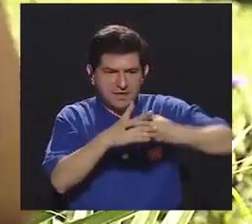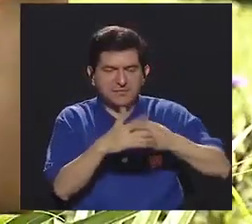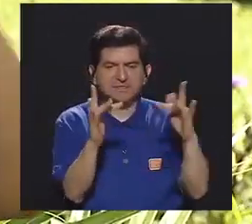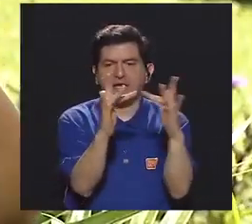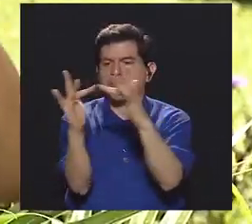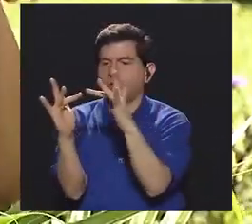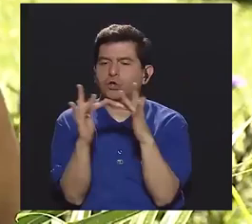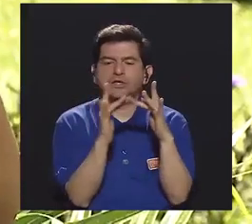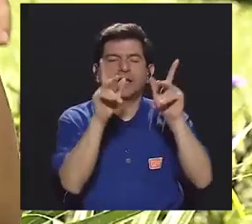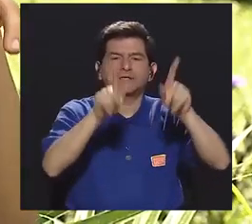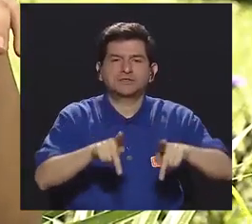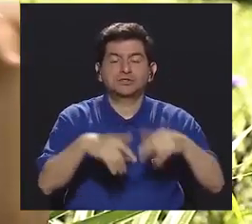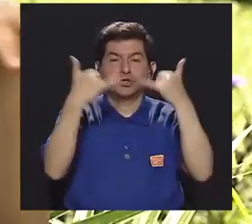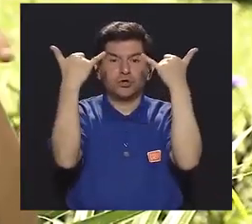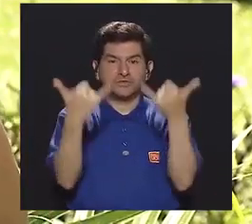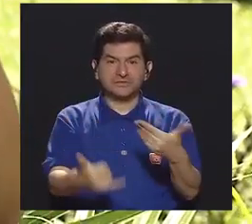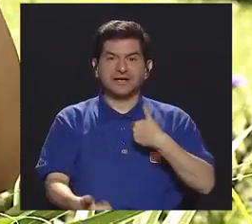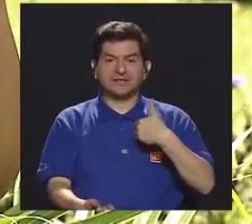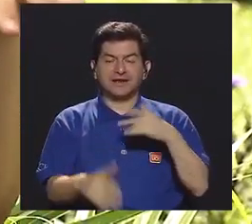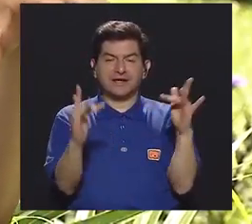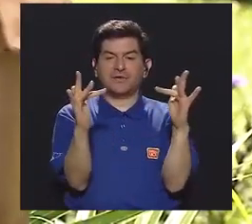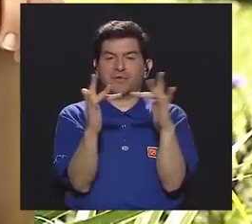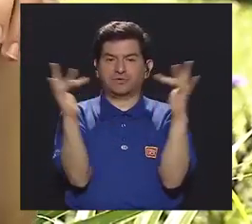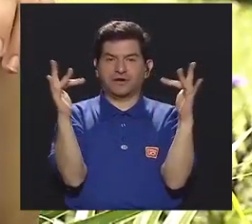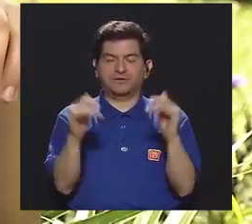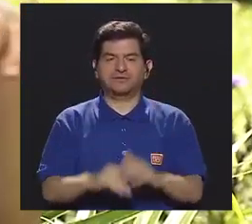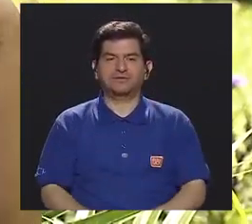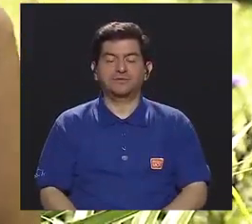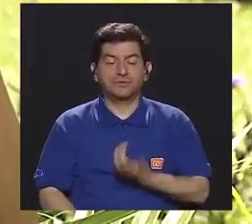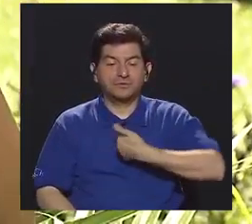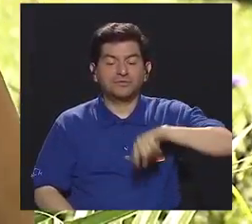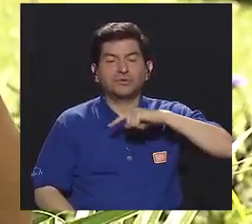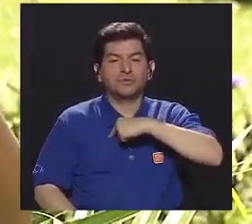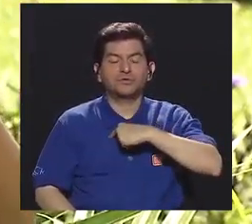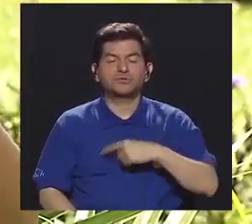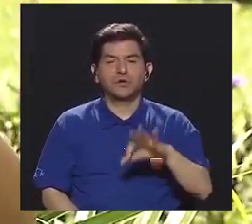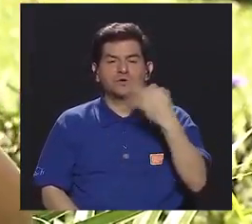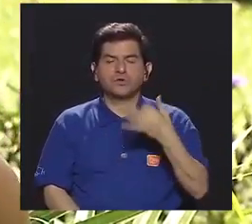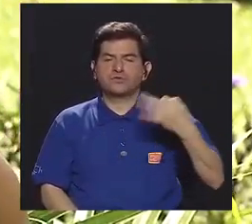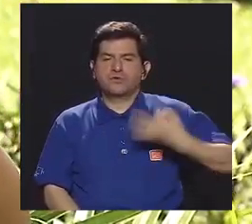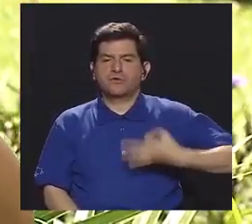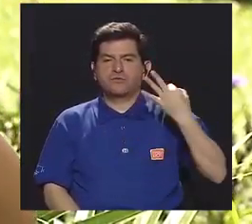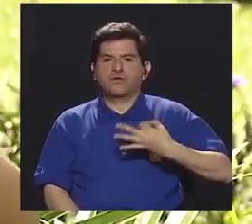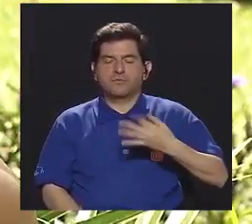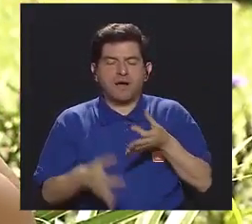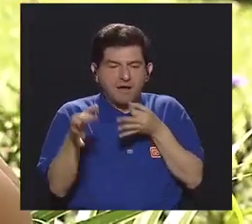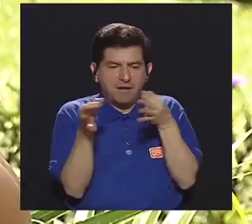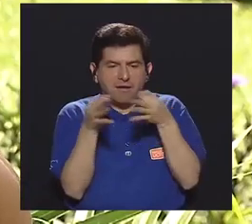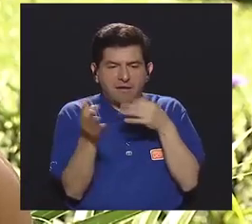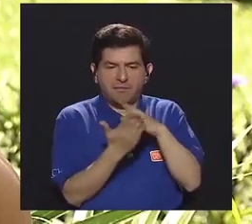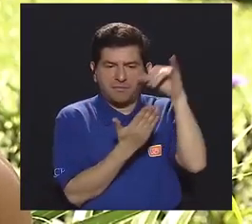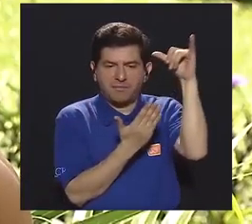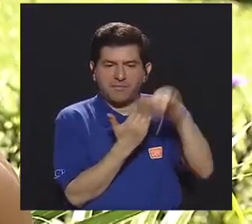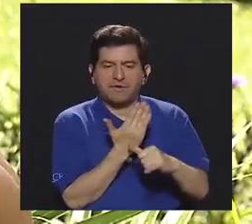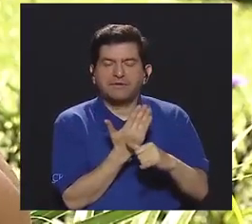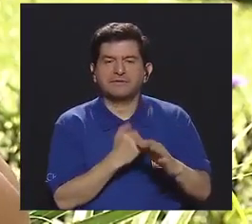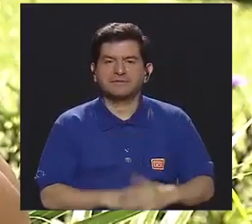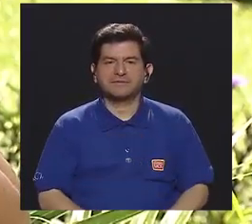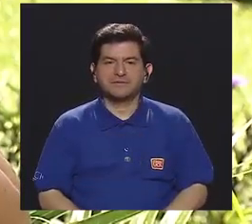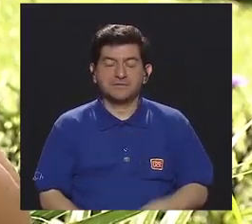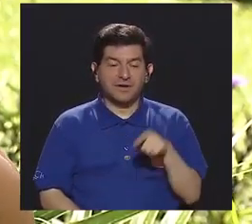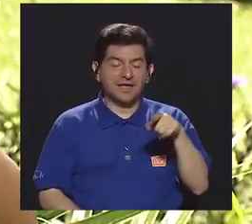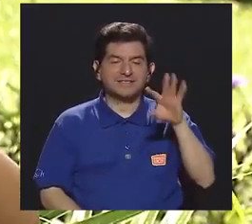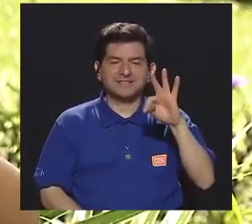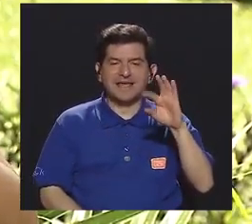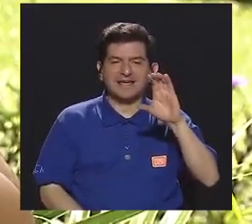fue empezar a contactar personas. Cuando ellos ya tuvieron el contacto, entonces ya nosotros lo hicimos de una manera más formal, les explicamos el proyecto